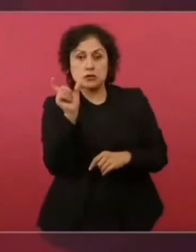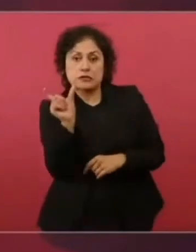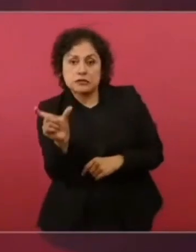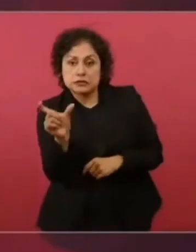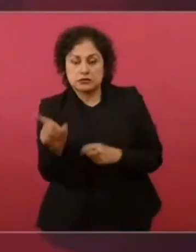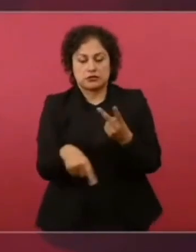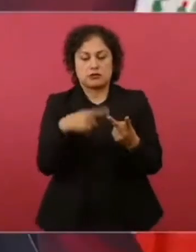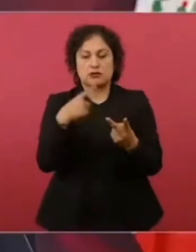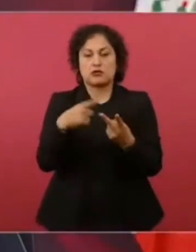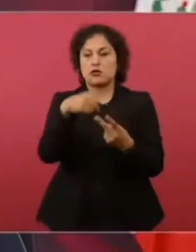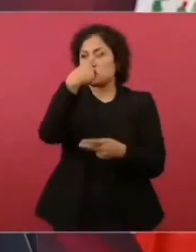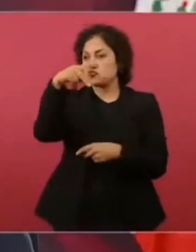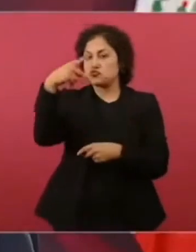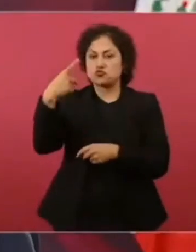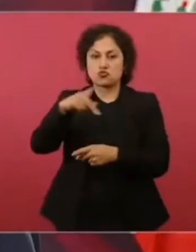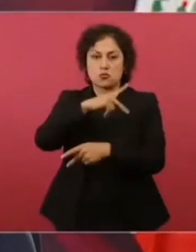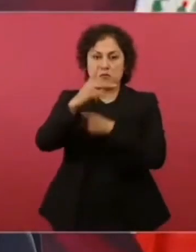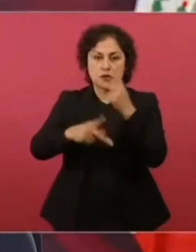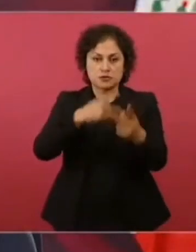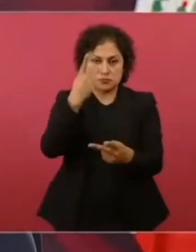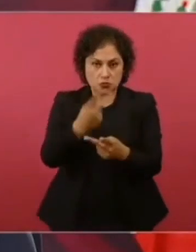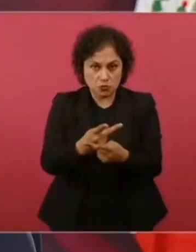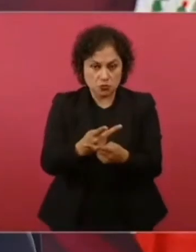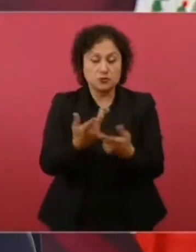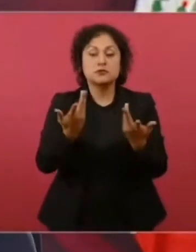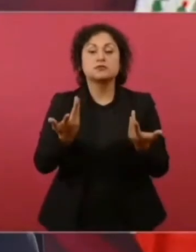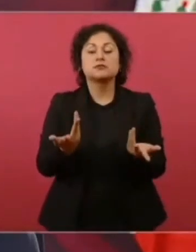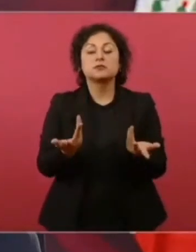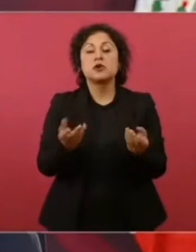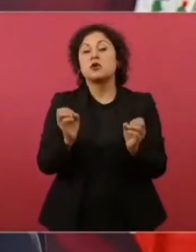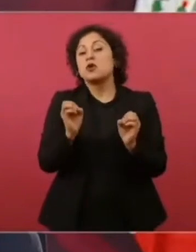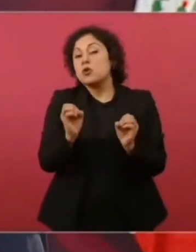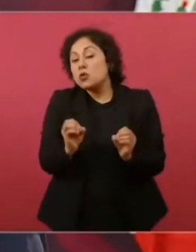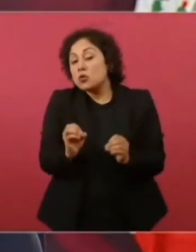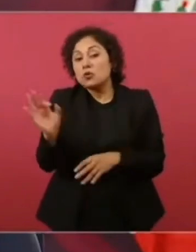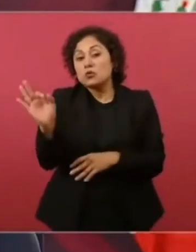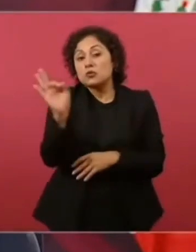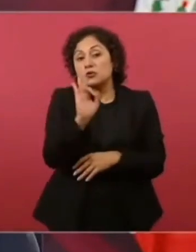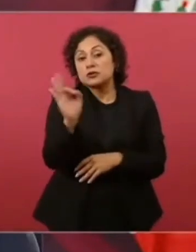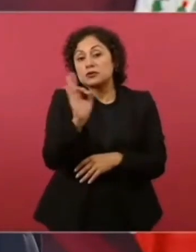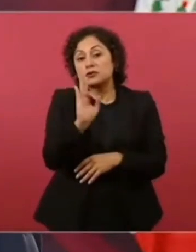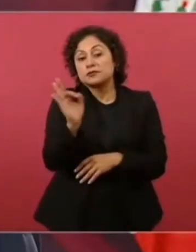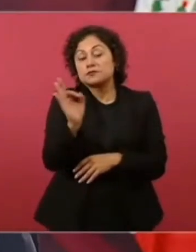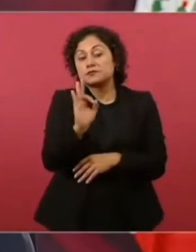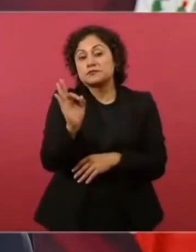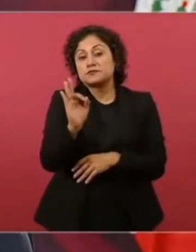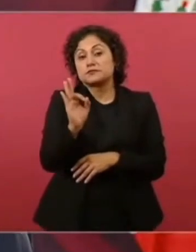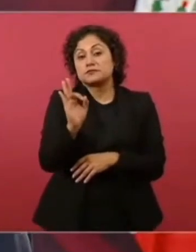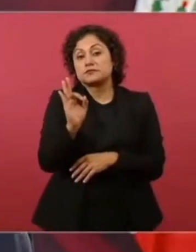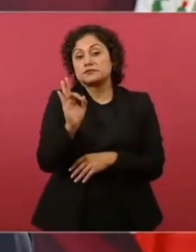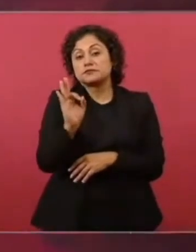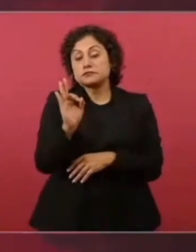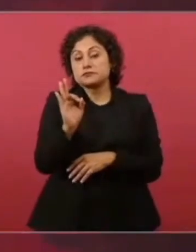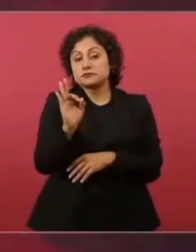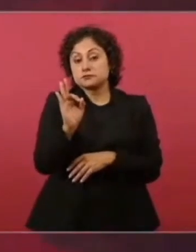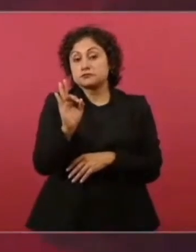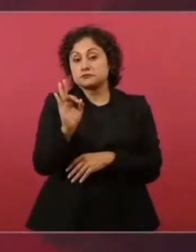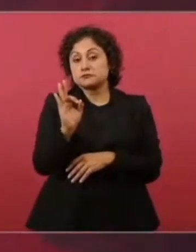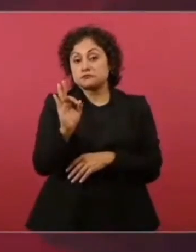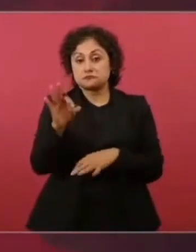con una hoja de